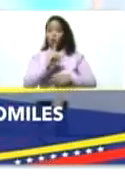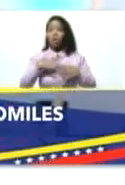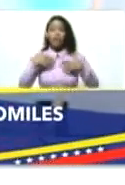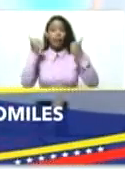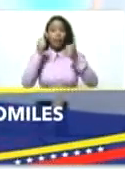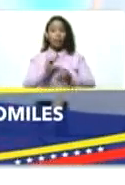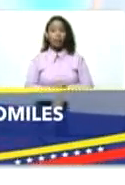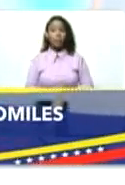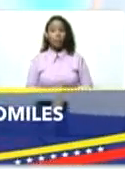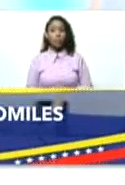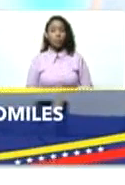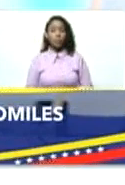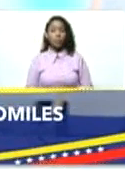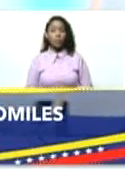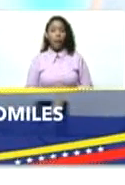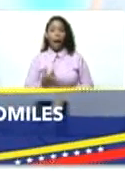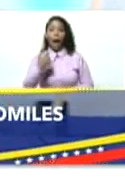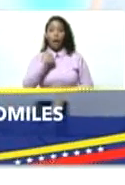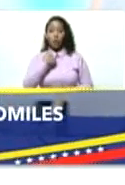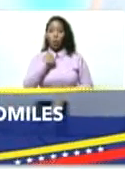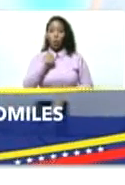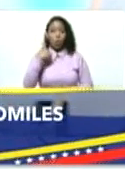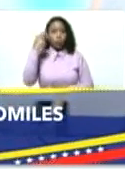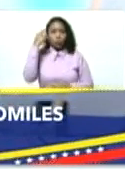eso a mí no me entra en la cabeza.